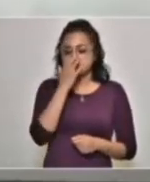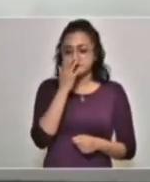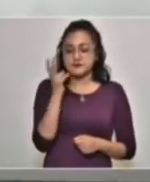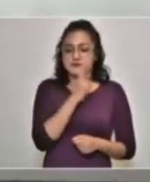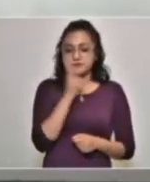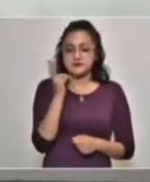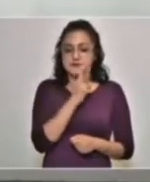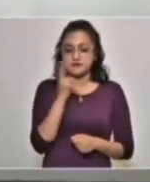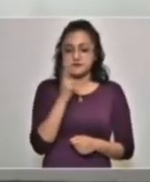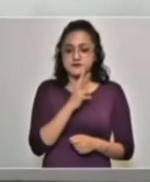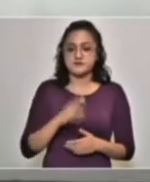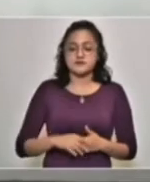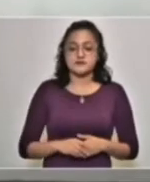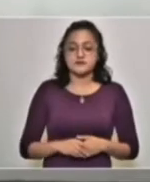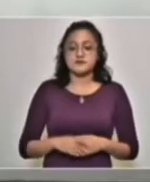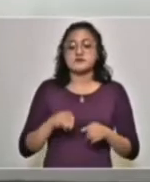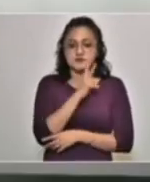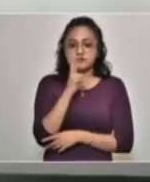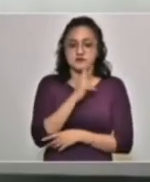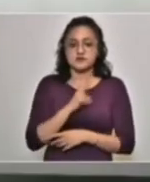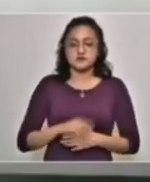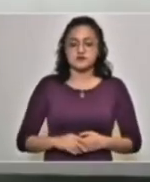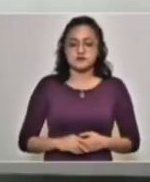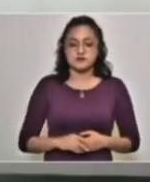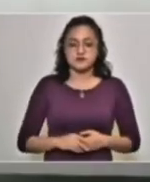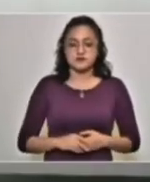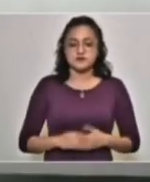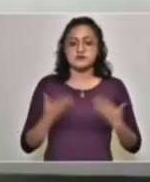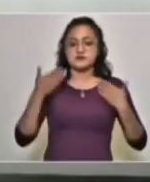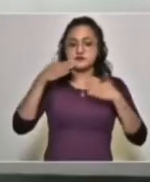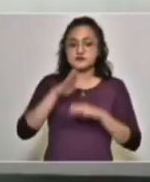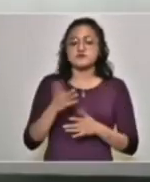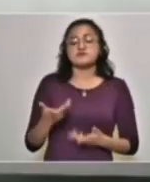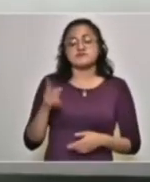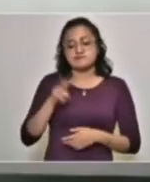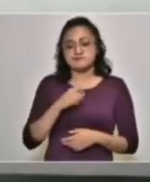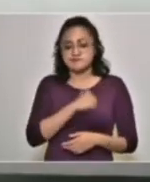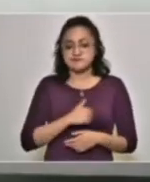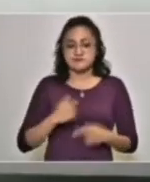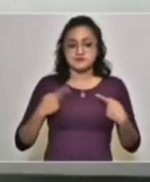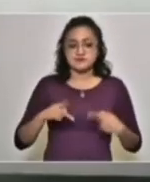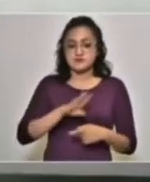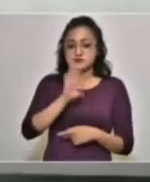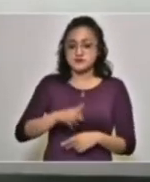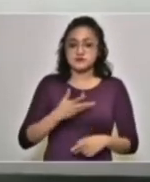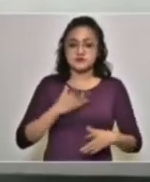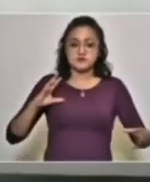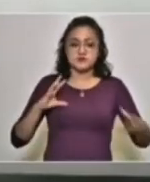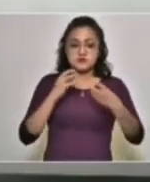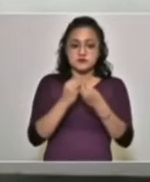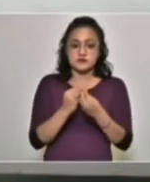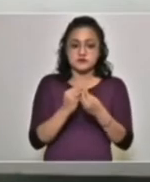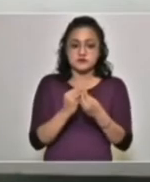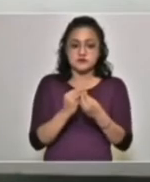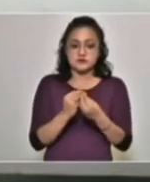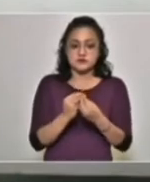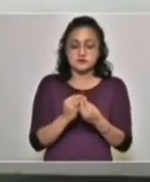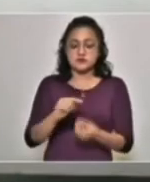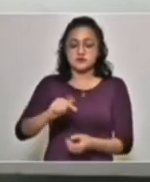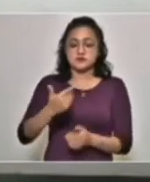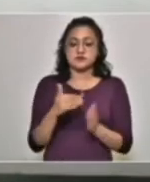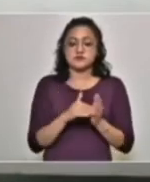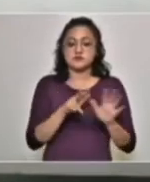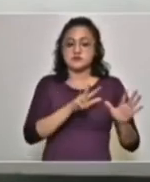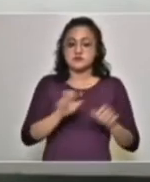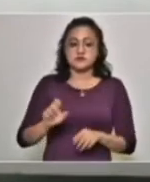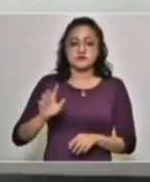ventilación mecánica asistida, están distribuidos de la en lo que respecta lamentablemente a las defunciones, tenemos un acumulado de doce mil